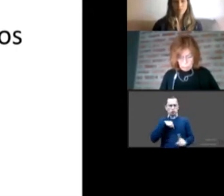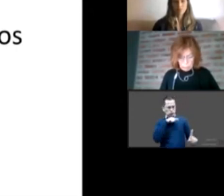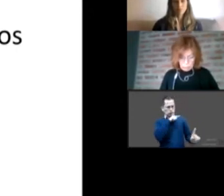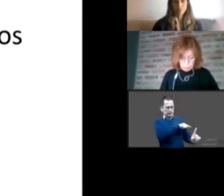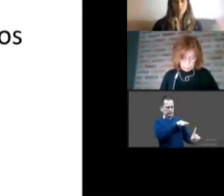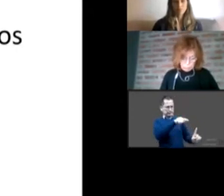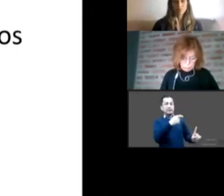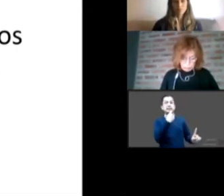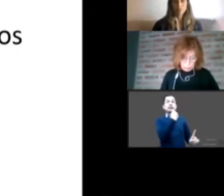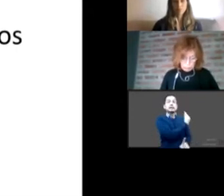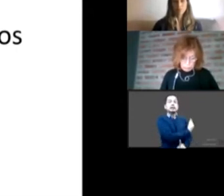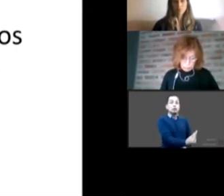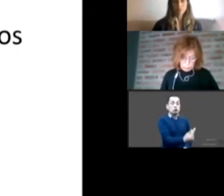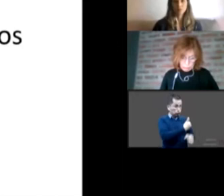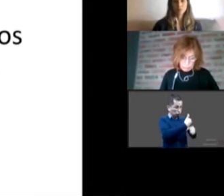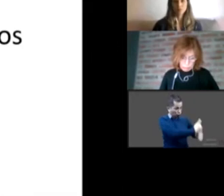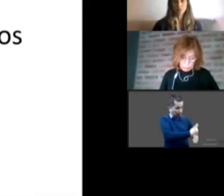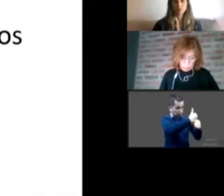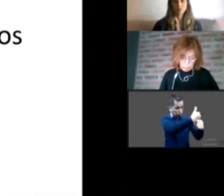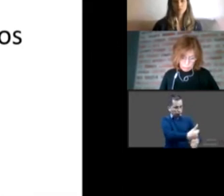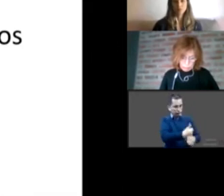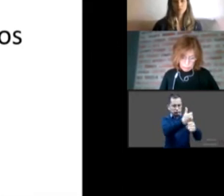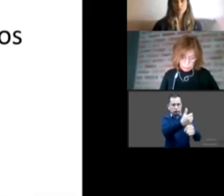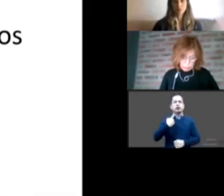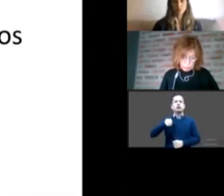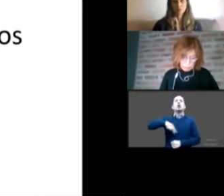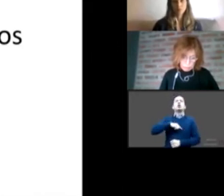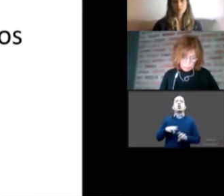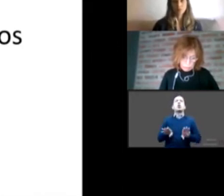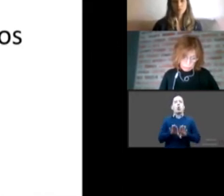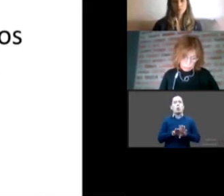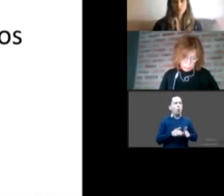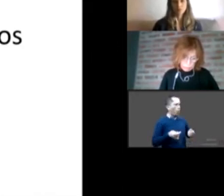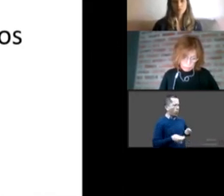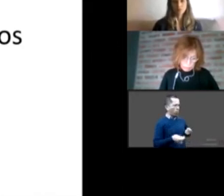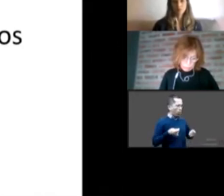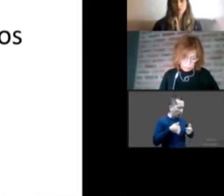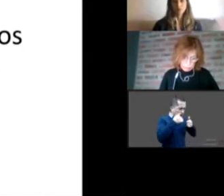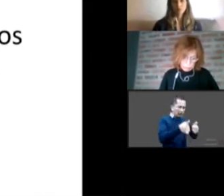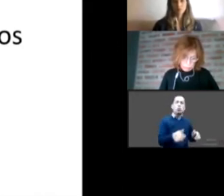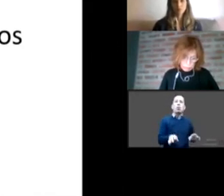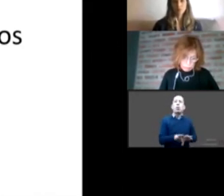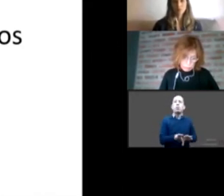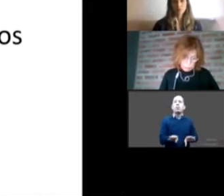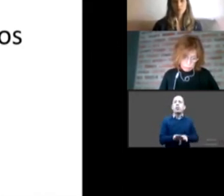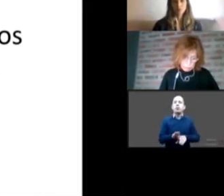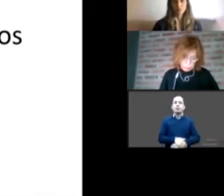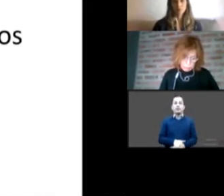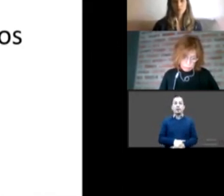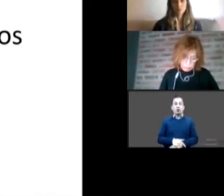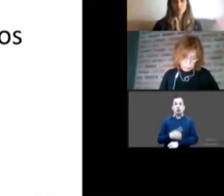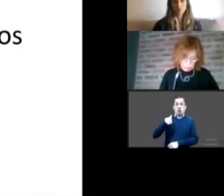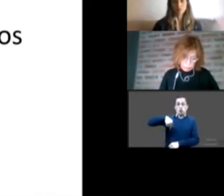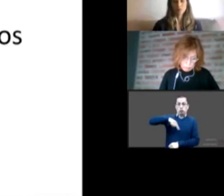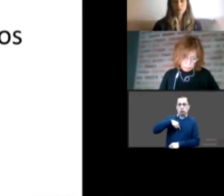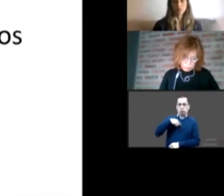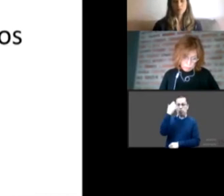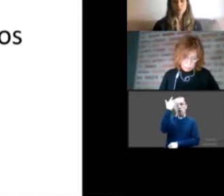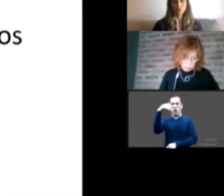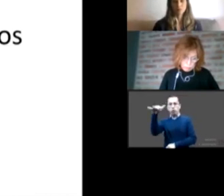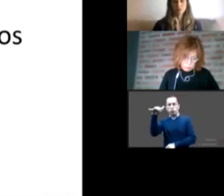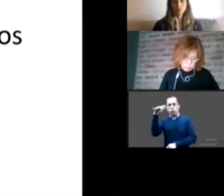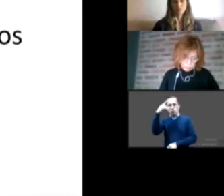¿Qué ponemos los adultos a su disposición para sus